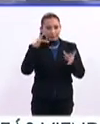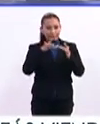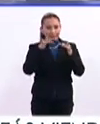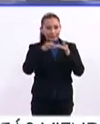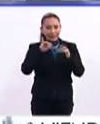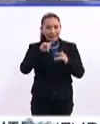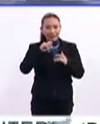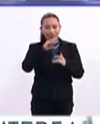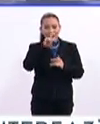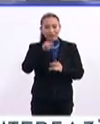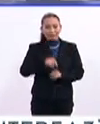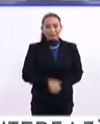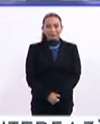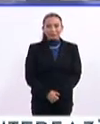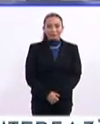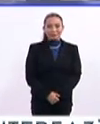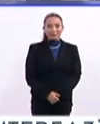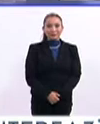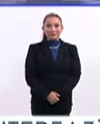este enlace para Interfaz.